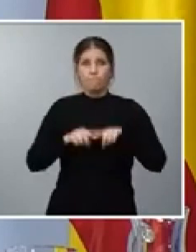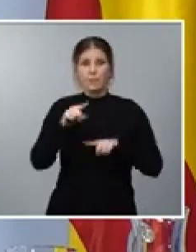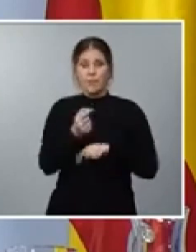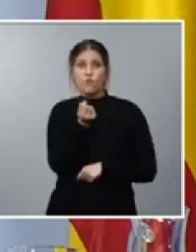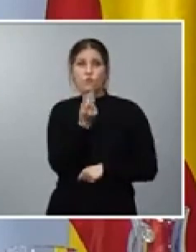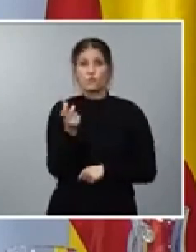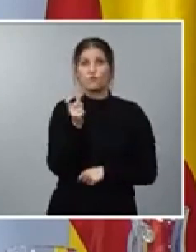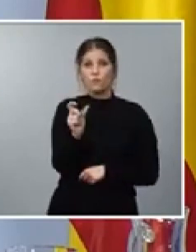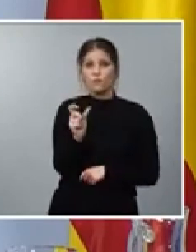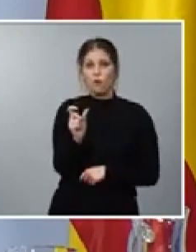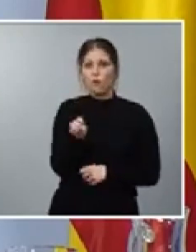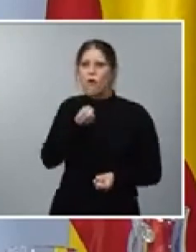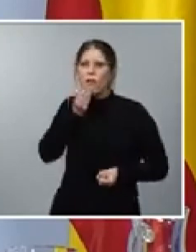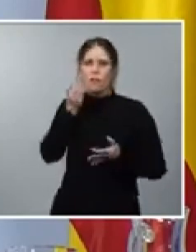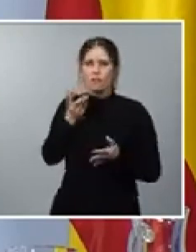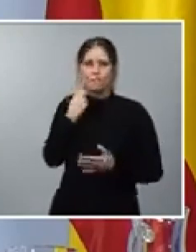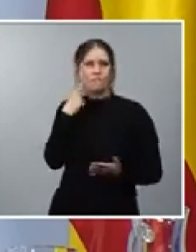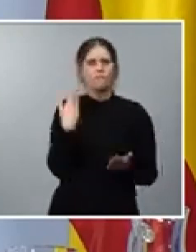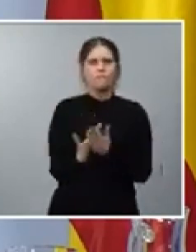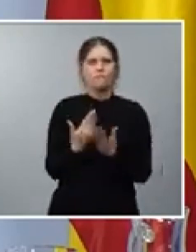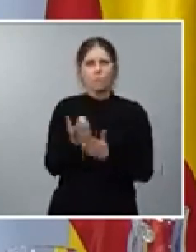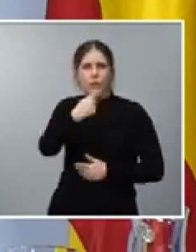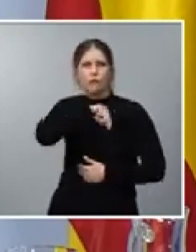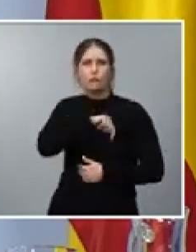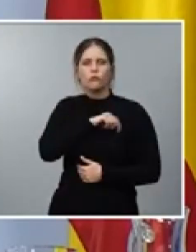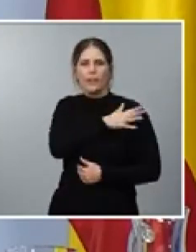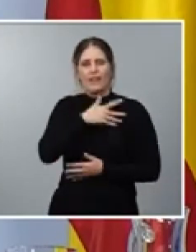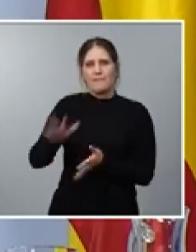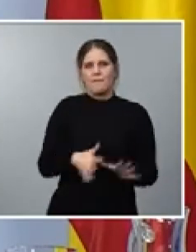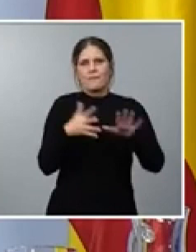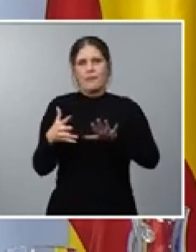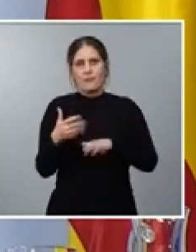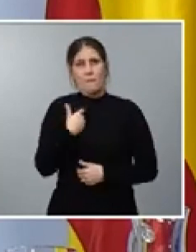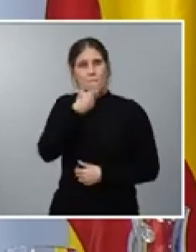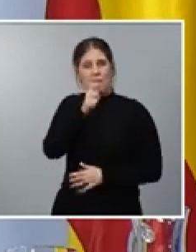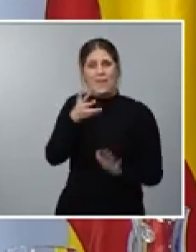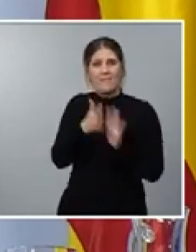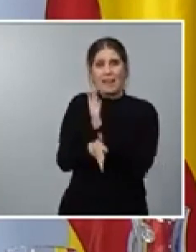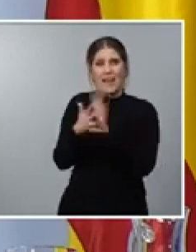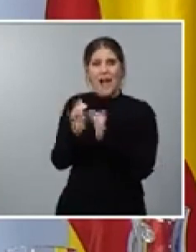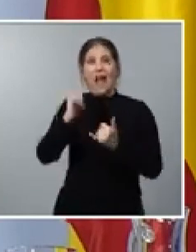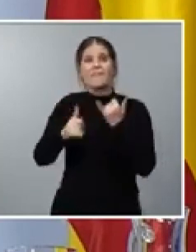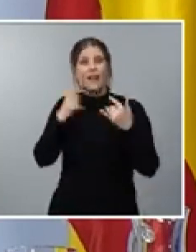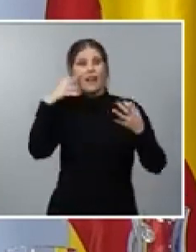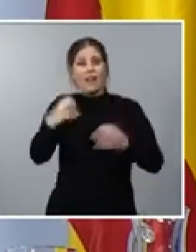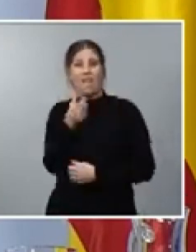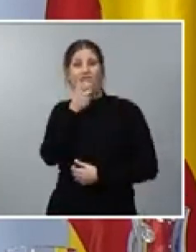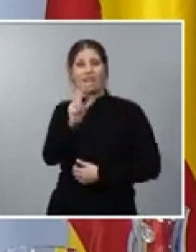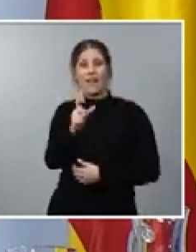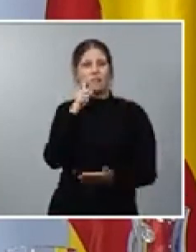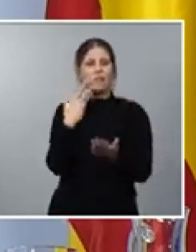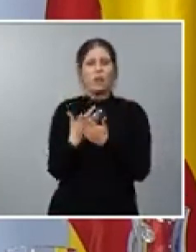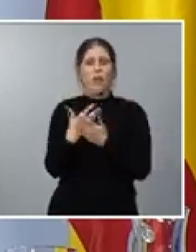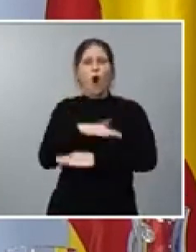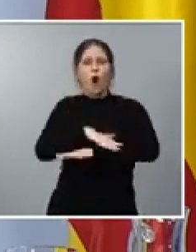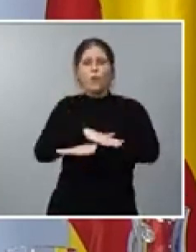números pueden expresar muy bien lo que intentamos trasladar con muchas palabras y los datos demuestran que el Gobierno tiene una idea